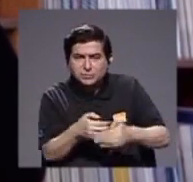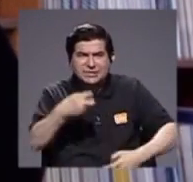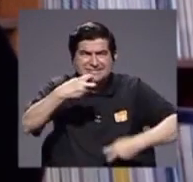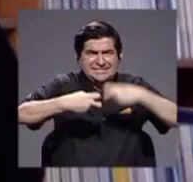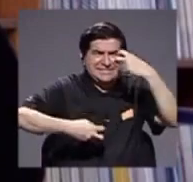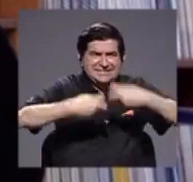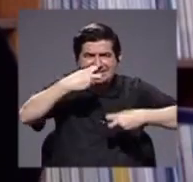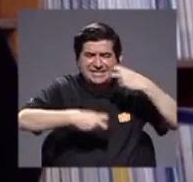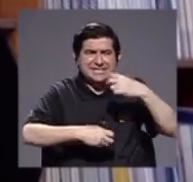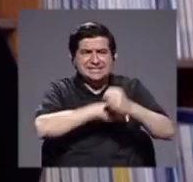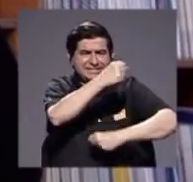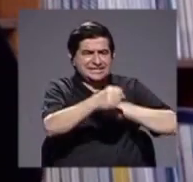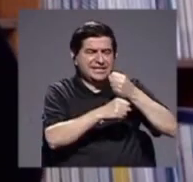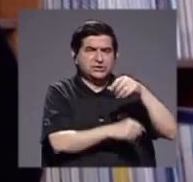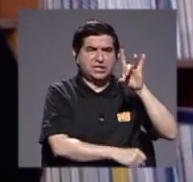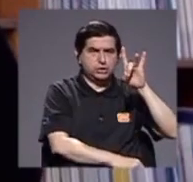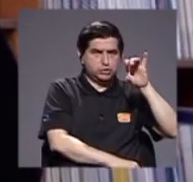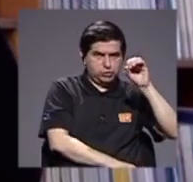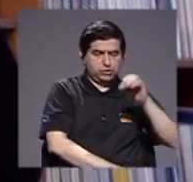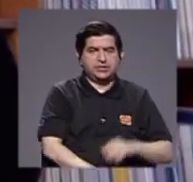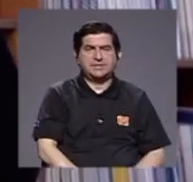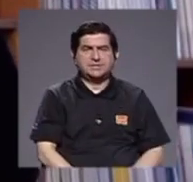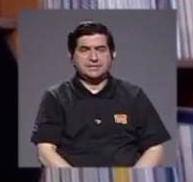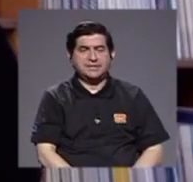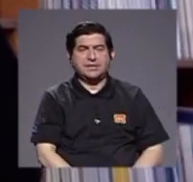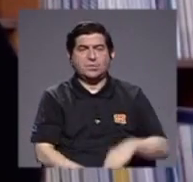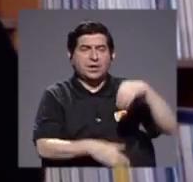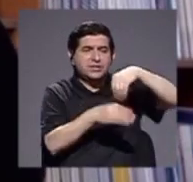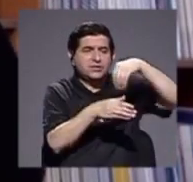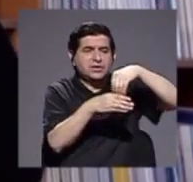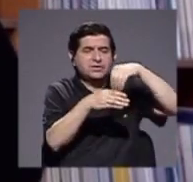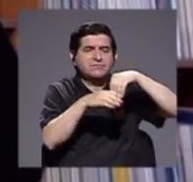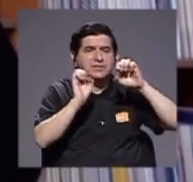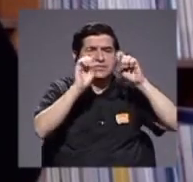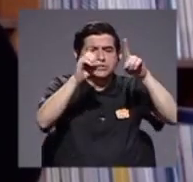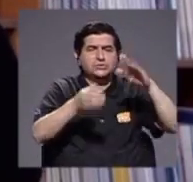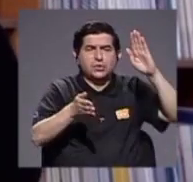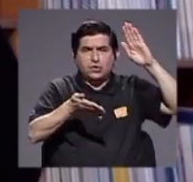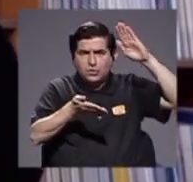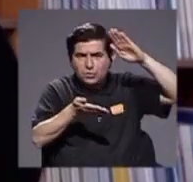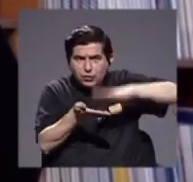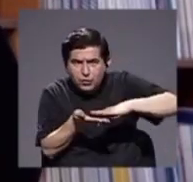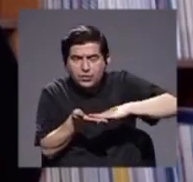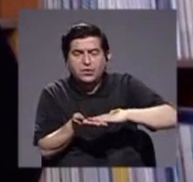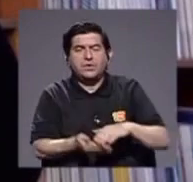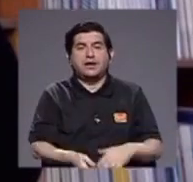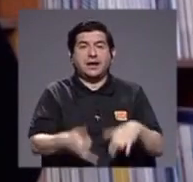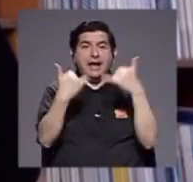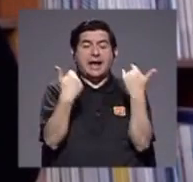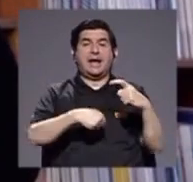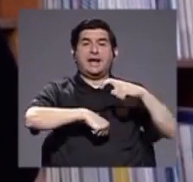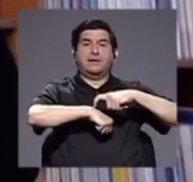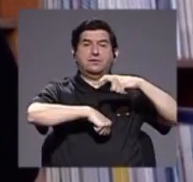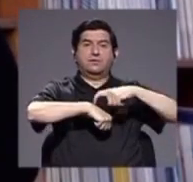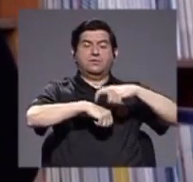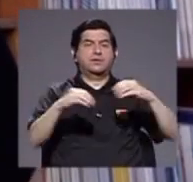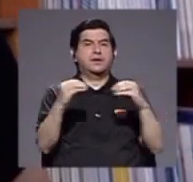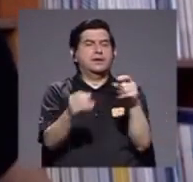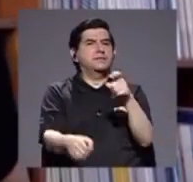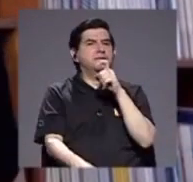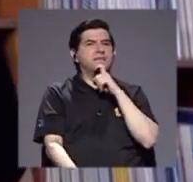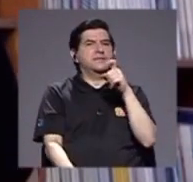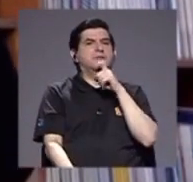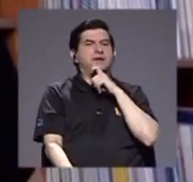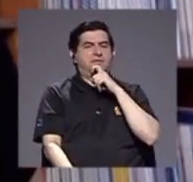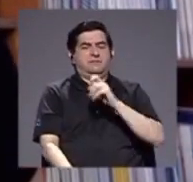crisis que tuvimos en los años 80, cuando se nos cayó la inversión en la educación, quizás este sea el momento más difícil que